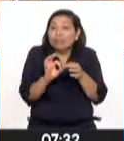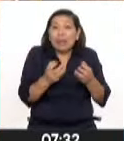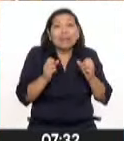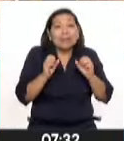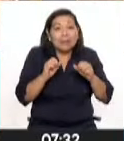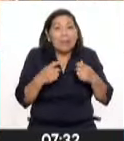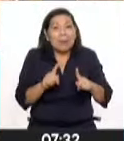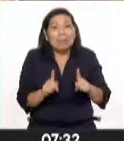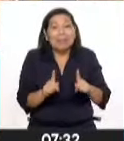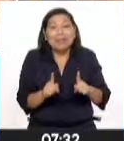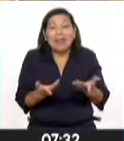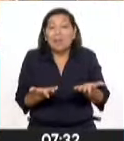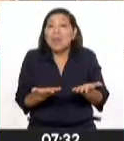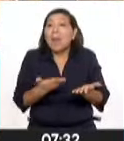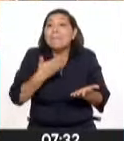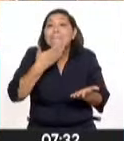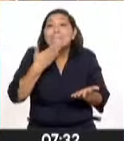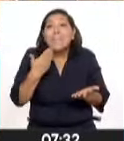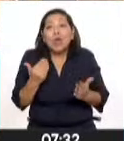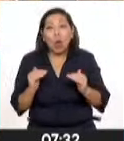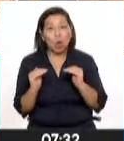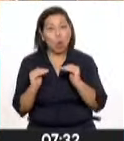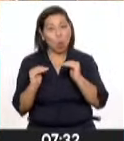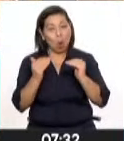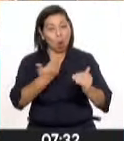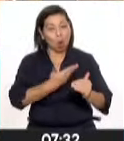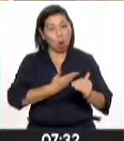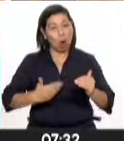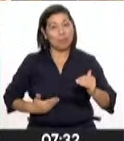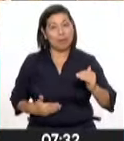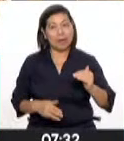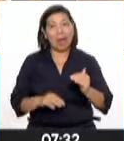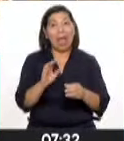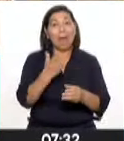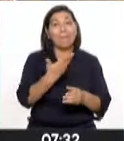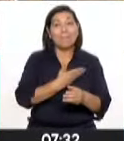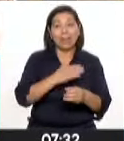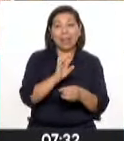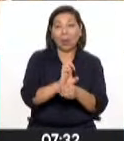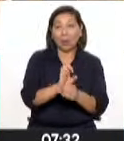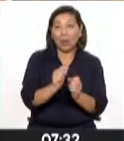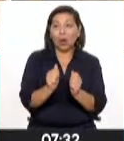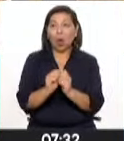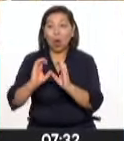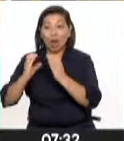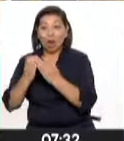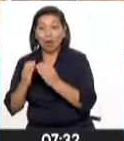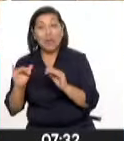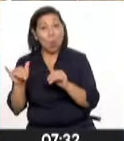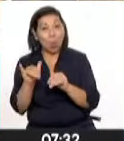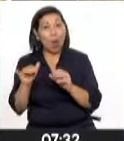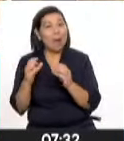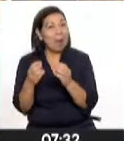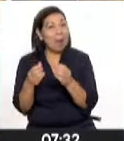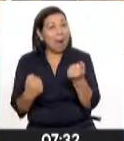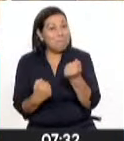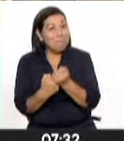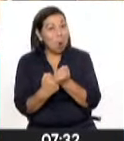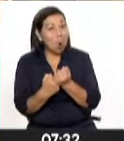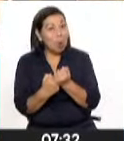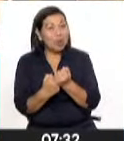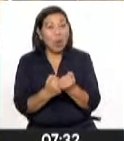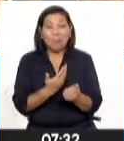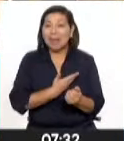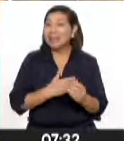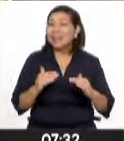permita una gobernanza en Ecuador. La oposición era